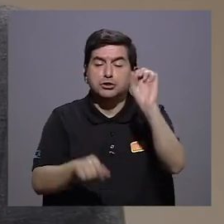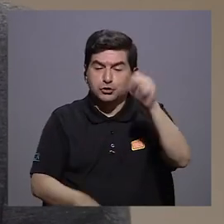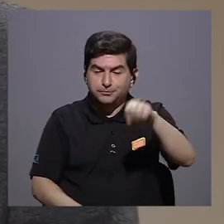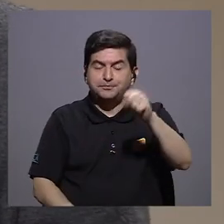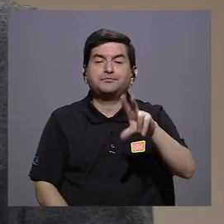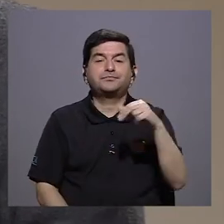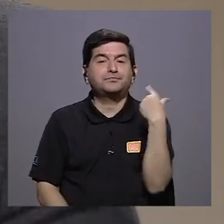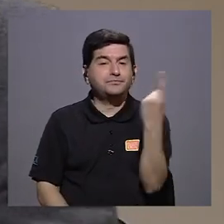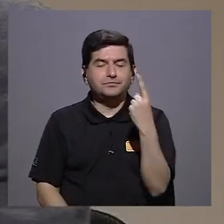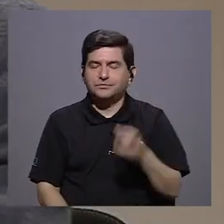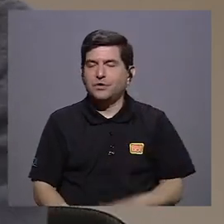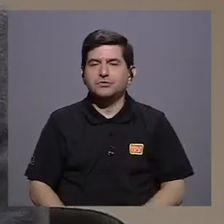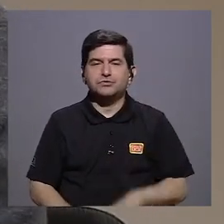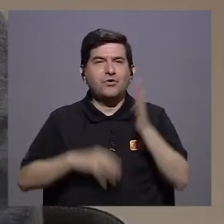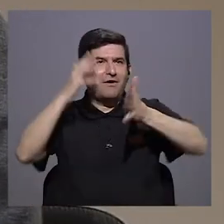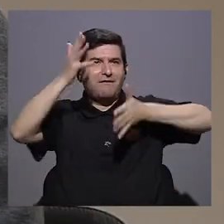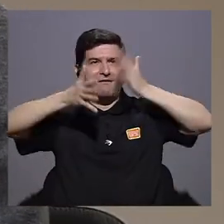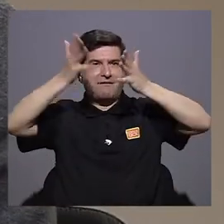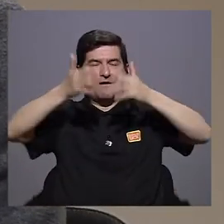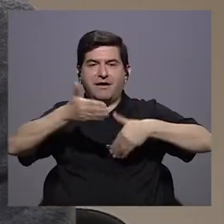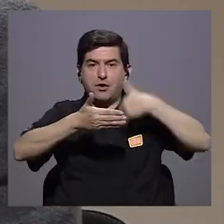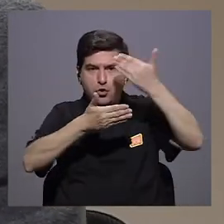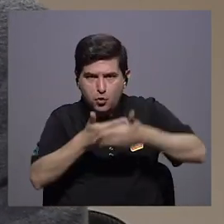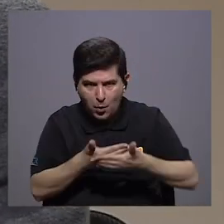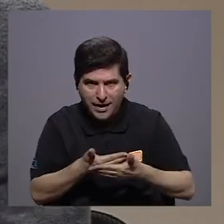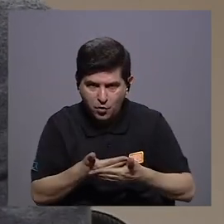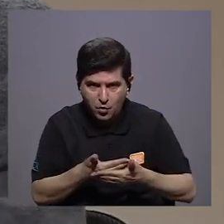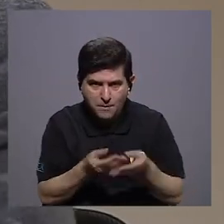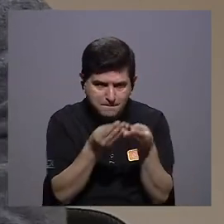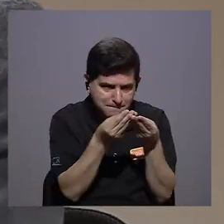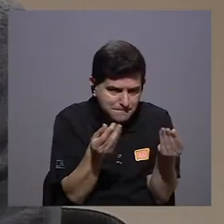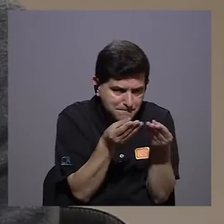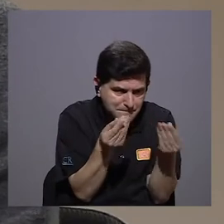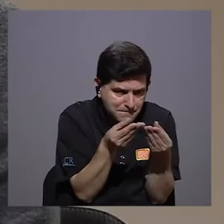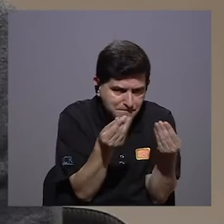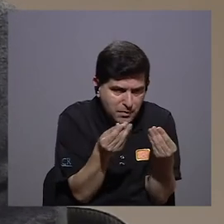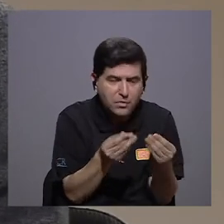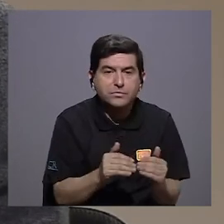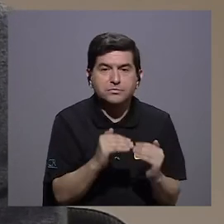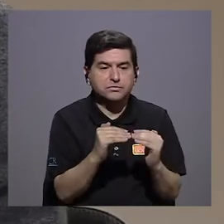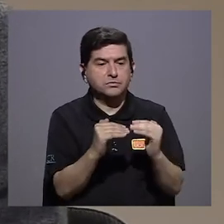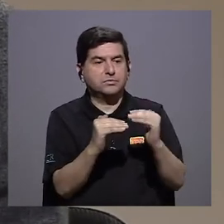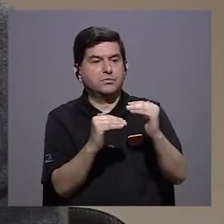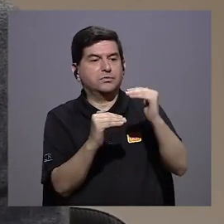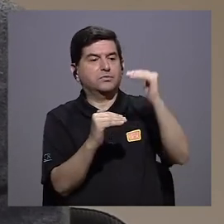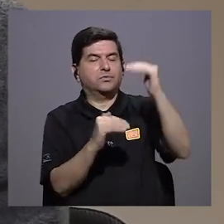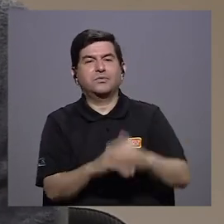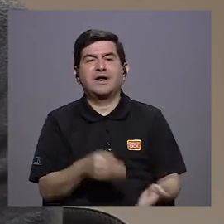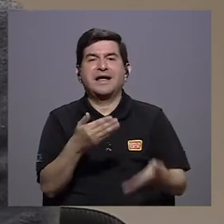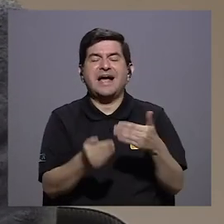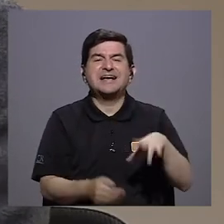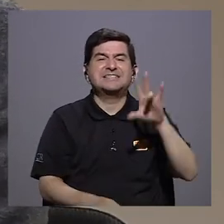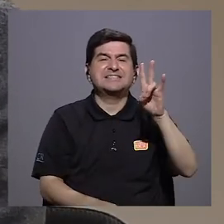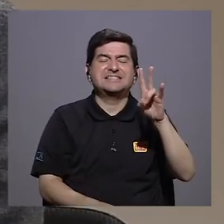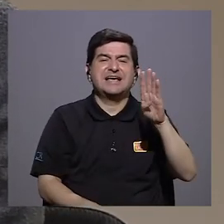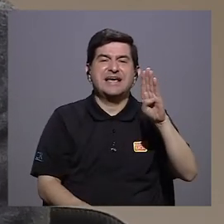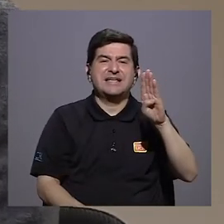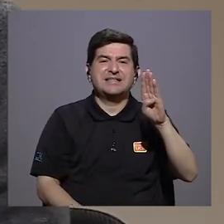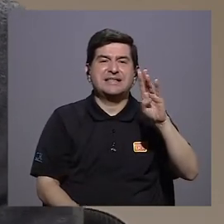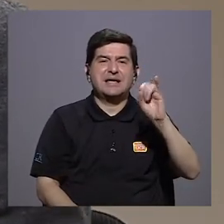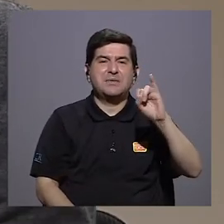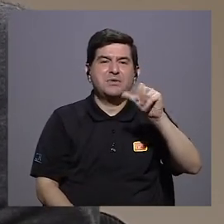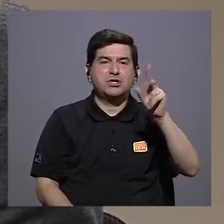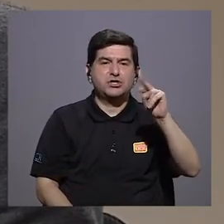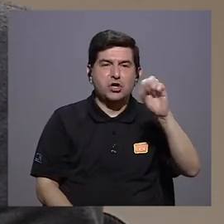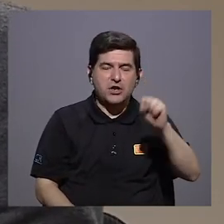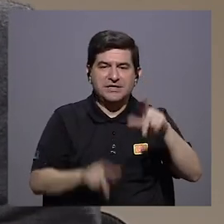es muy importante porque no es solo inventarla, ¿verdad? Después es producirla en una escala de 8, casi 7 billones de